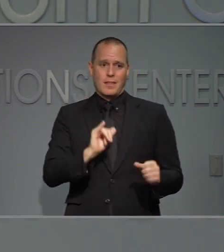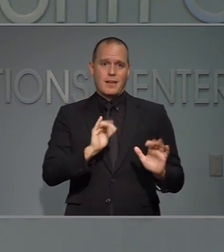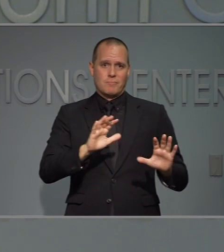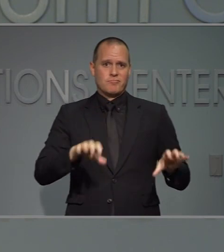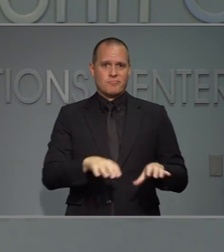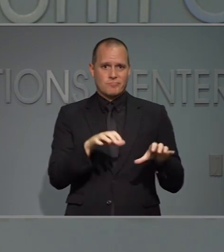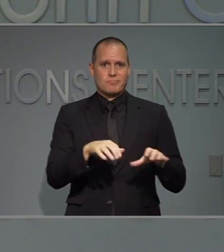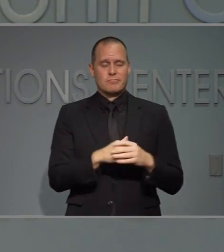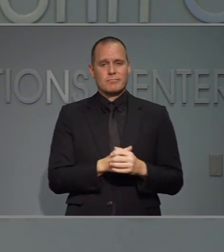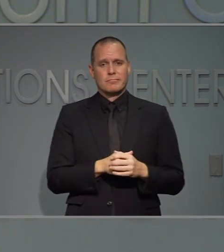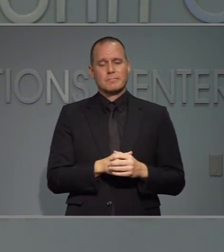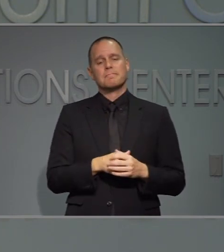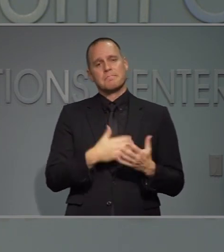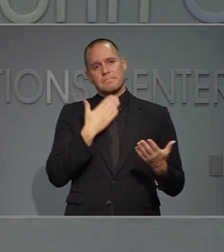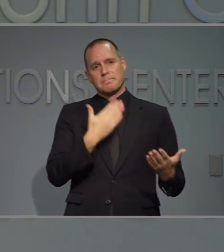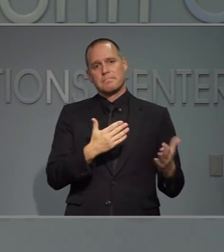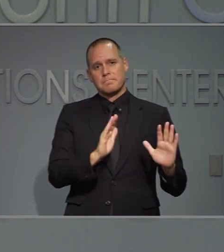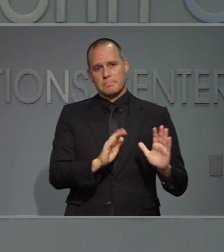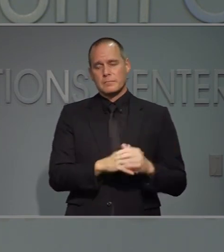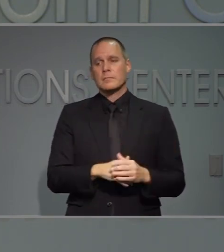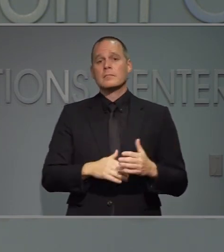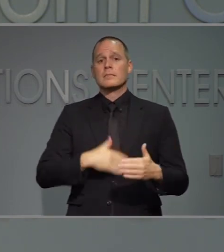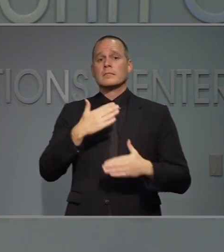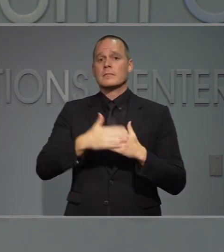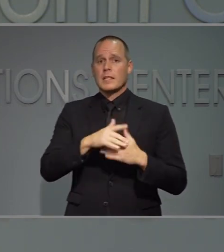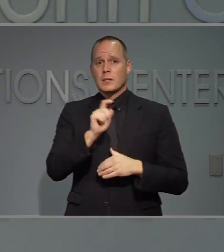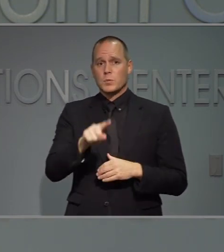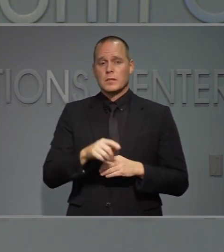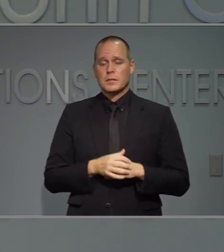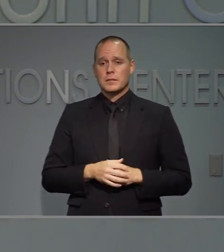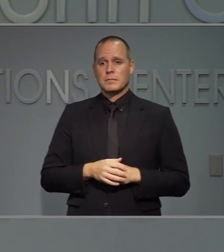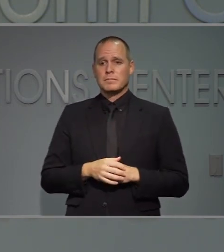y seguiremos trabajando. La siguiente pregunta.